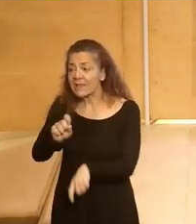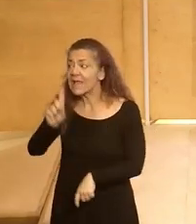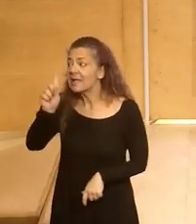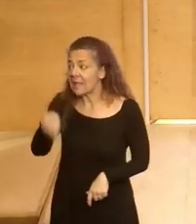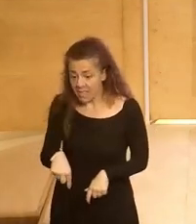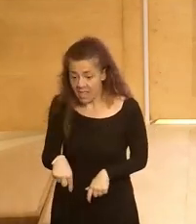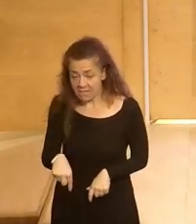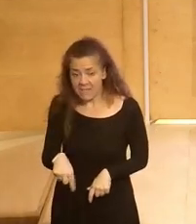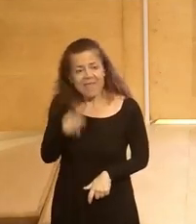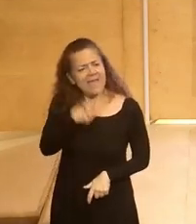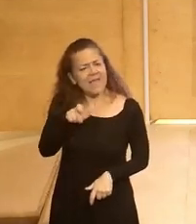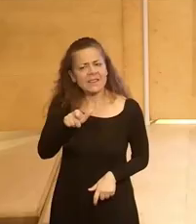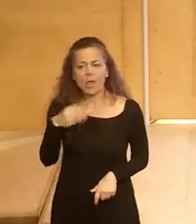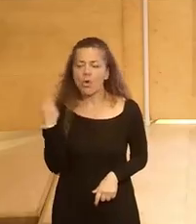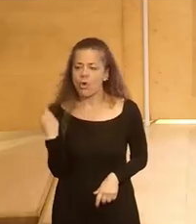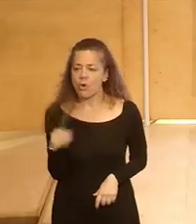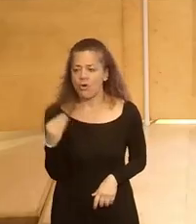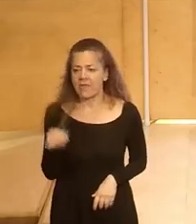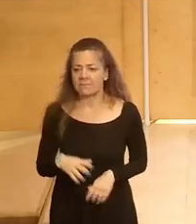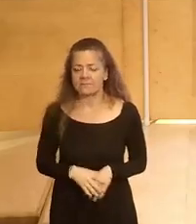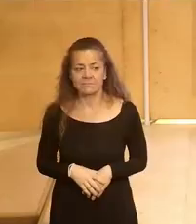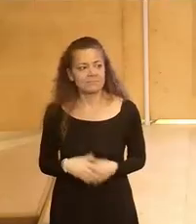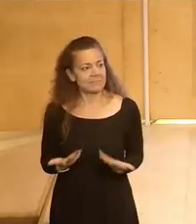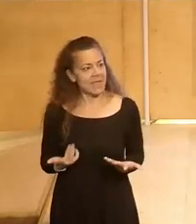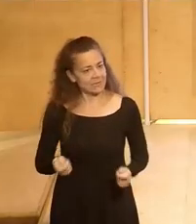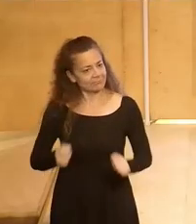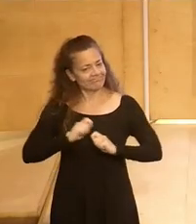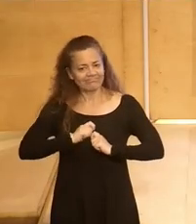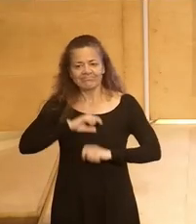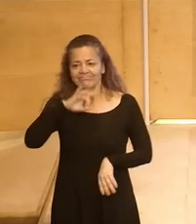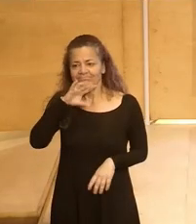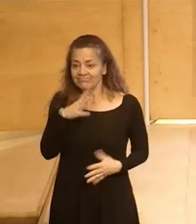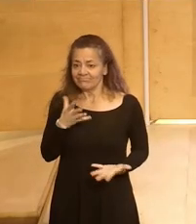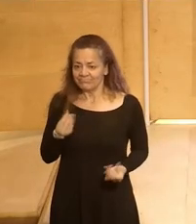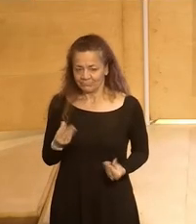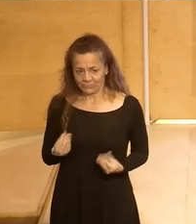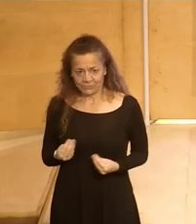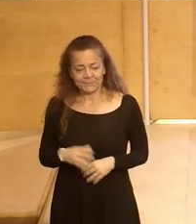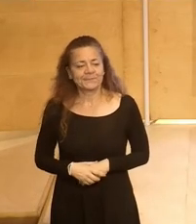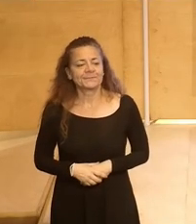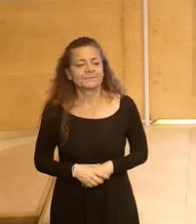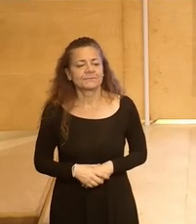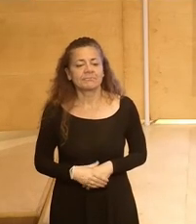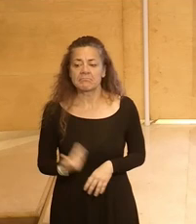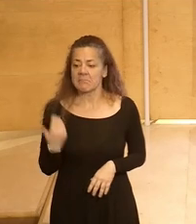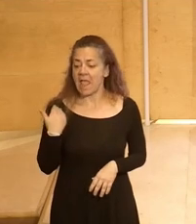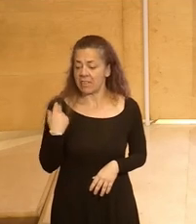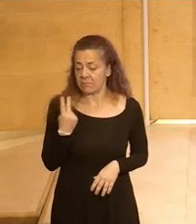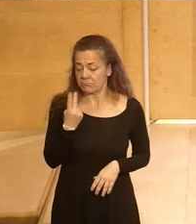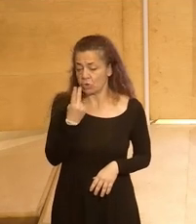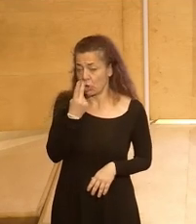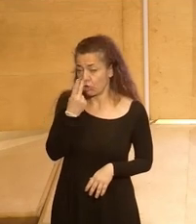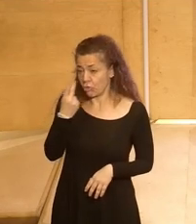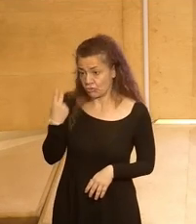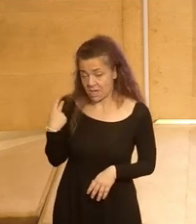es... O hay de gente joven. Eso nos hace mucha ilusión. Y, como decías, hace un par de años